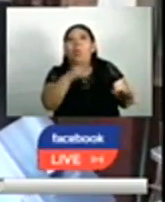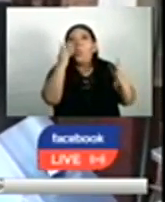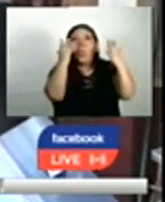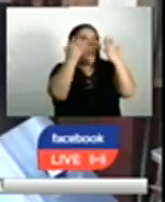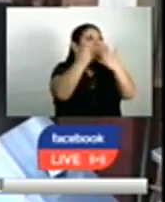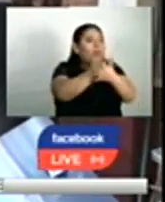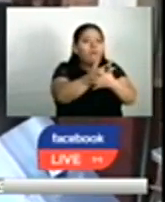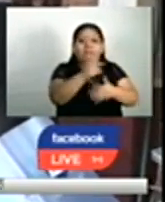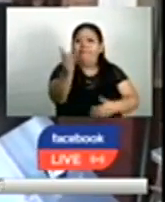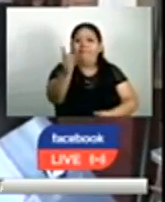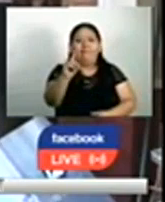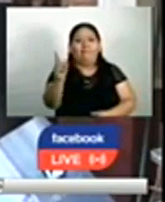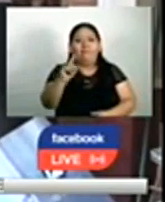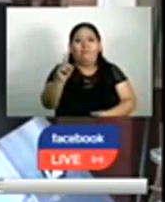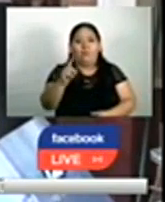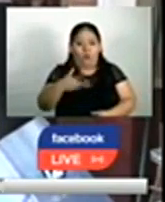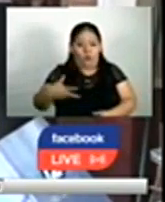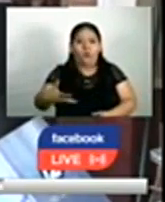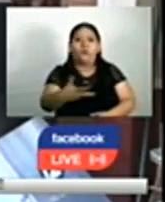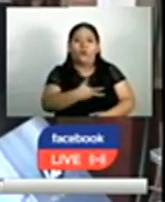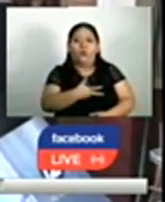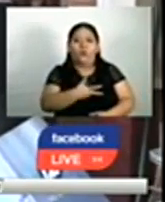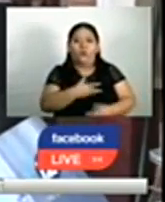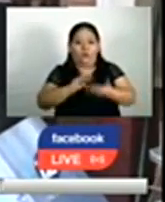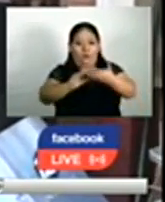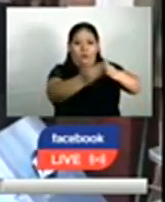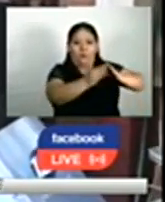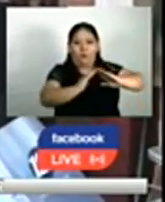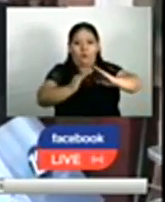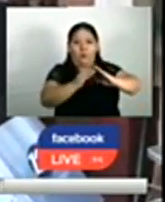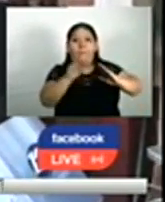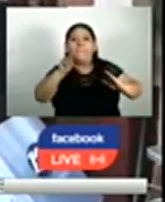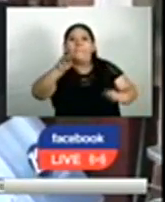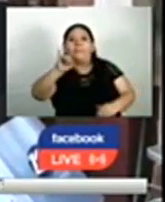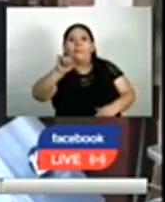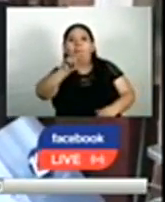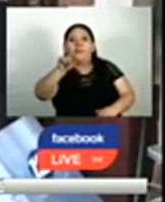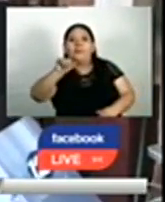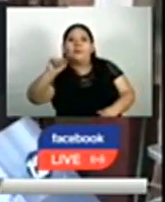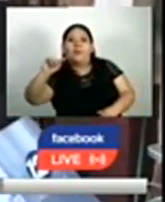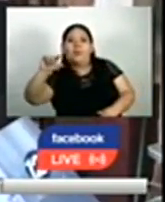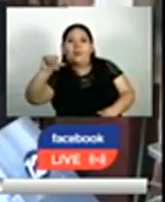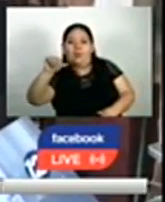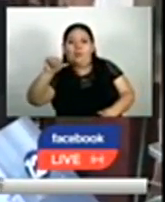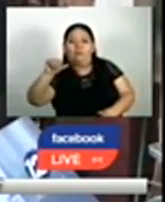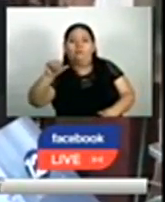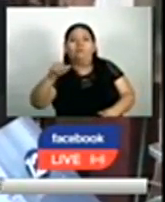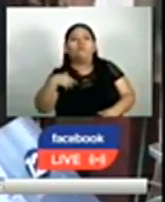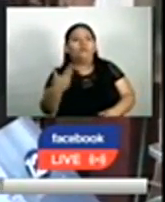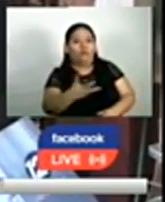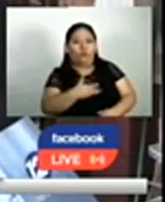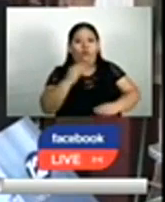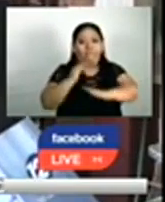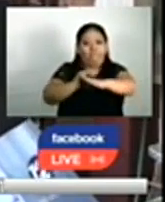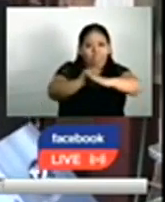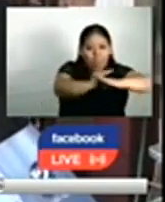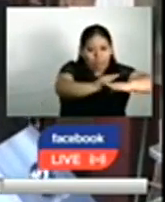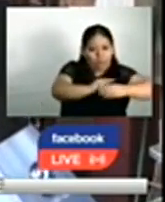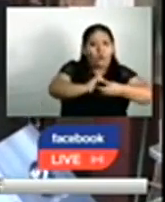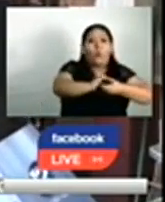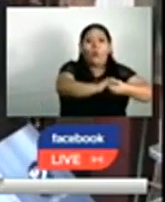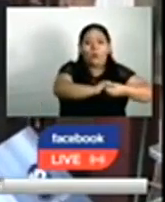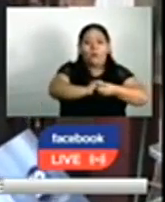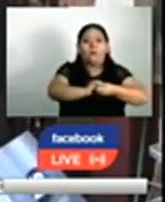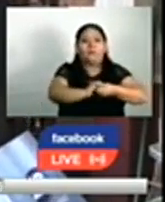porque somos una comunidad aquí Misata y tenemos que protegernos mutuamente